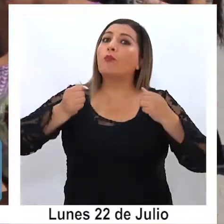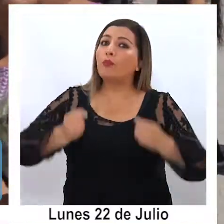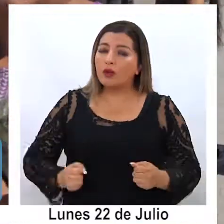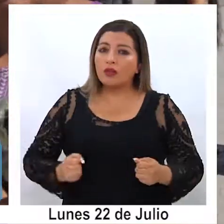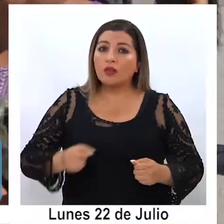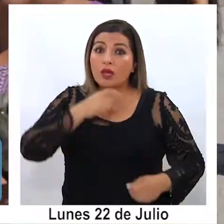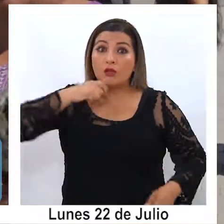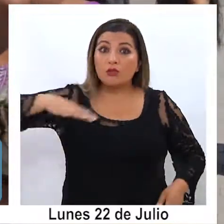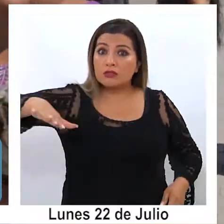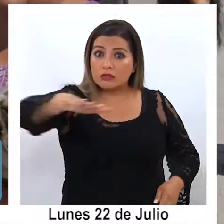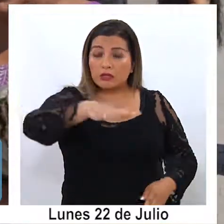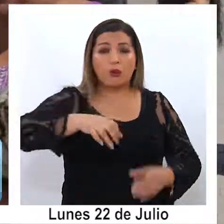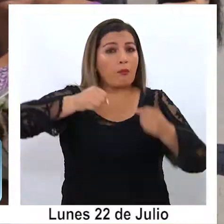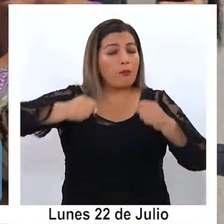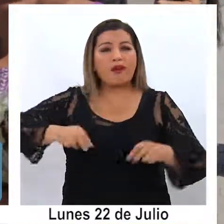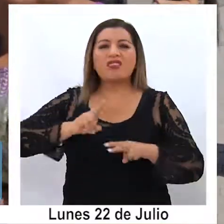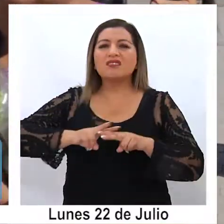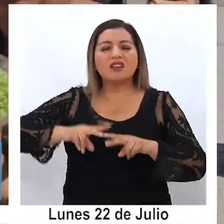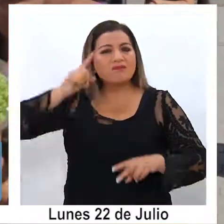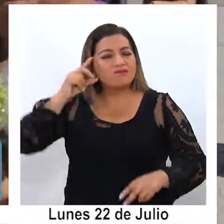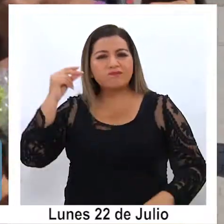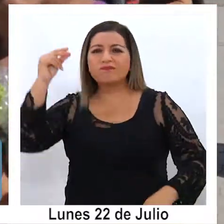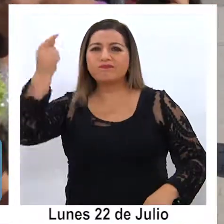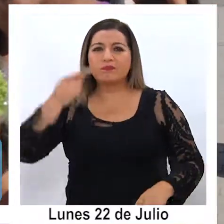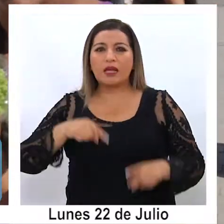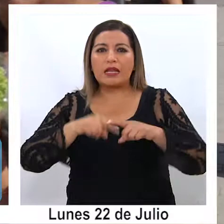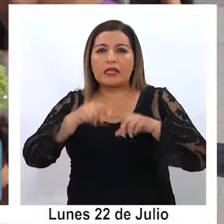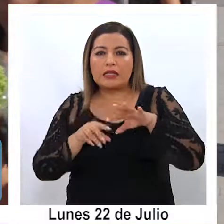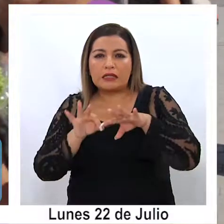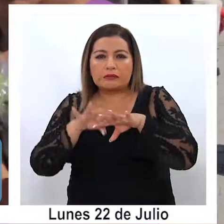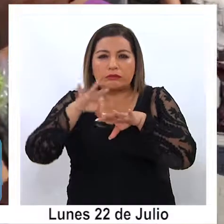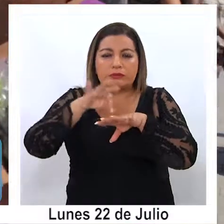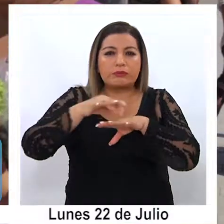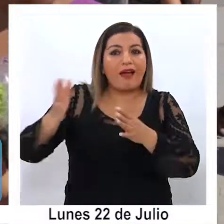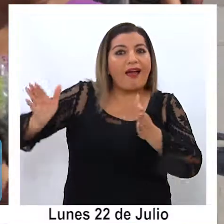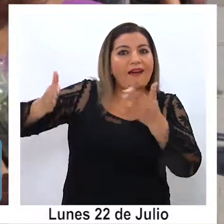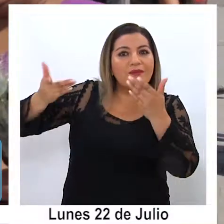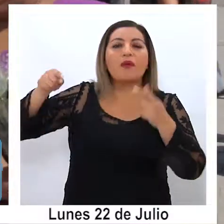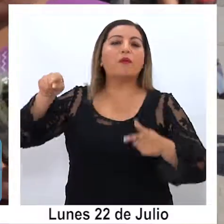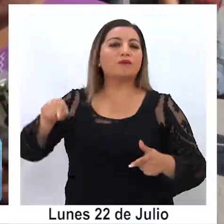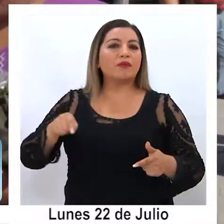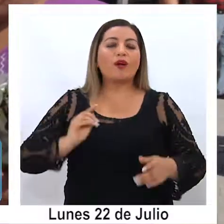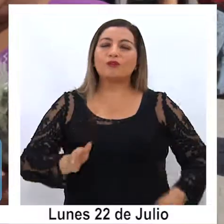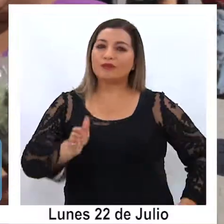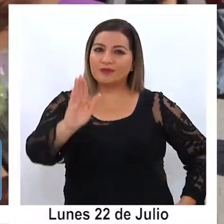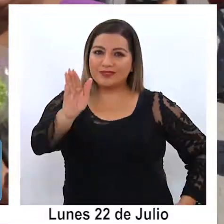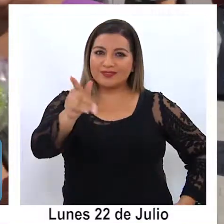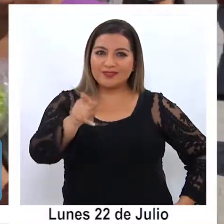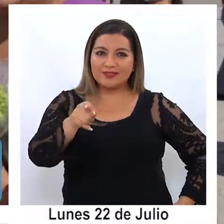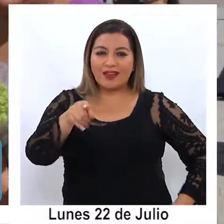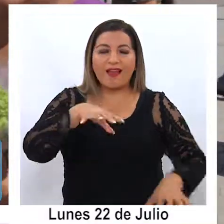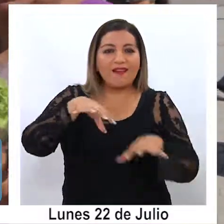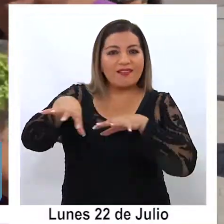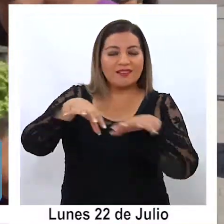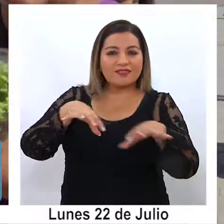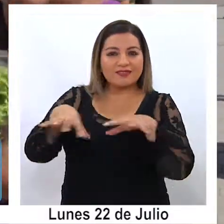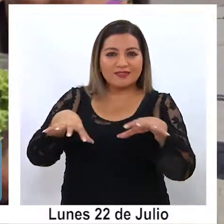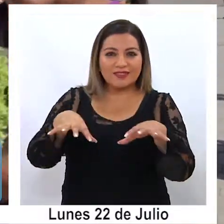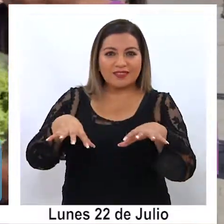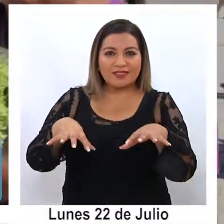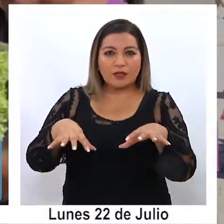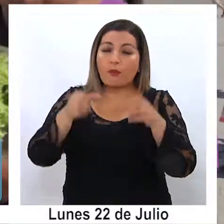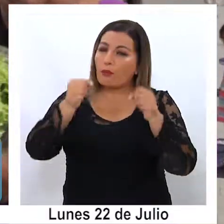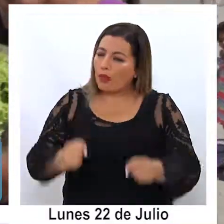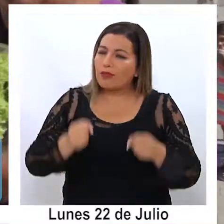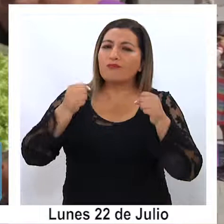puede, que en un desierto se puede, que se puede crear, se puede plantar. Animémoslos a que sigamos esta actividad, esta linda